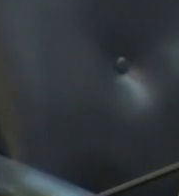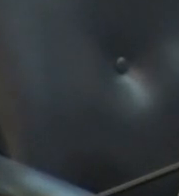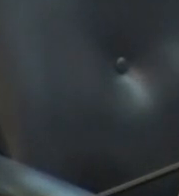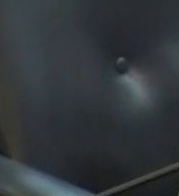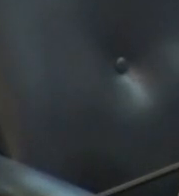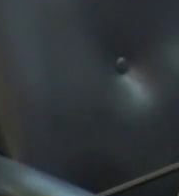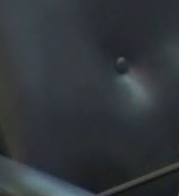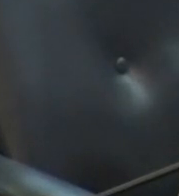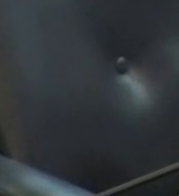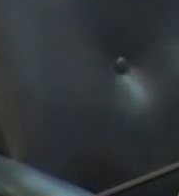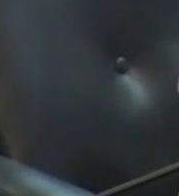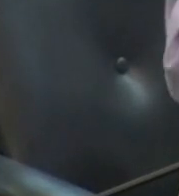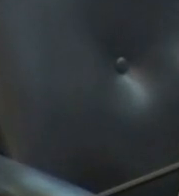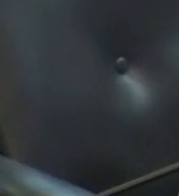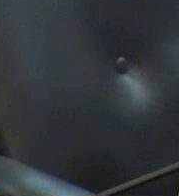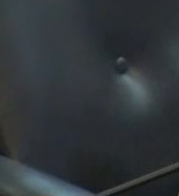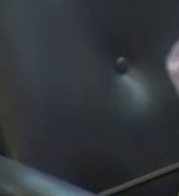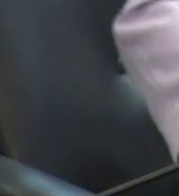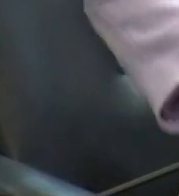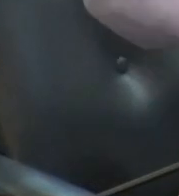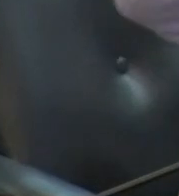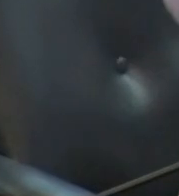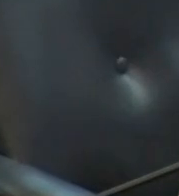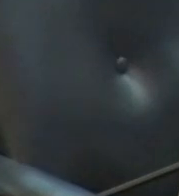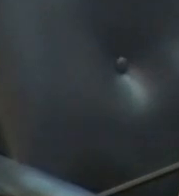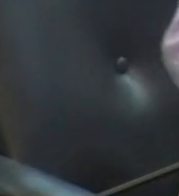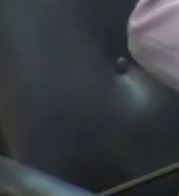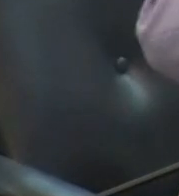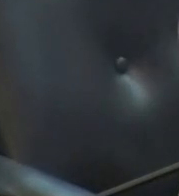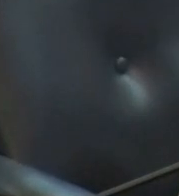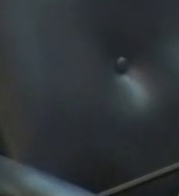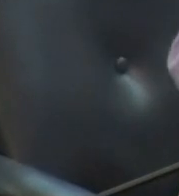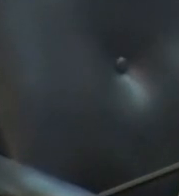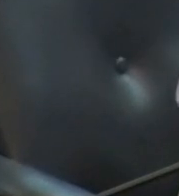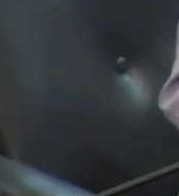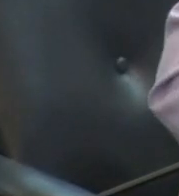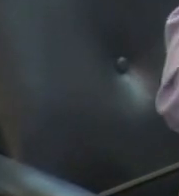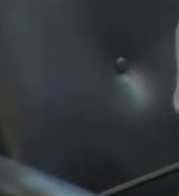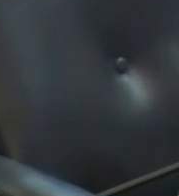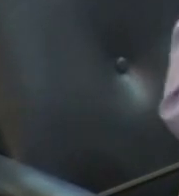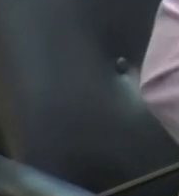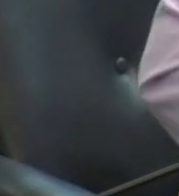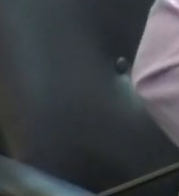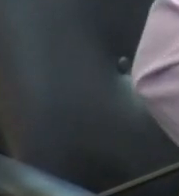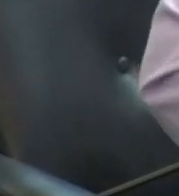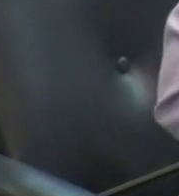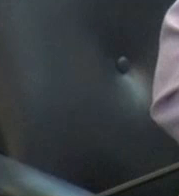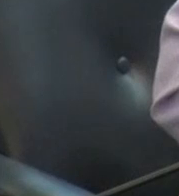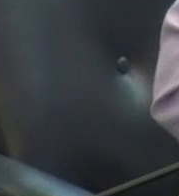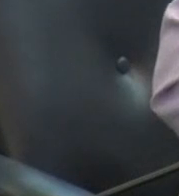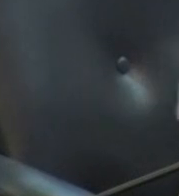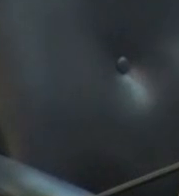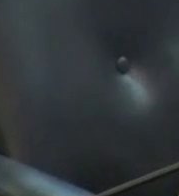Eso no se ha inventado hace poco. FIDE Agro ha estado ahí y se le han estado inyectando fondos para que funcionen.